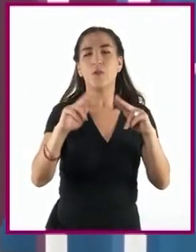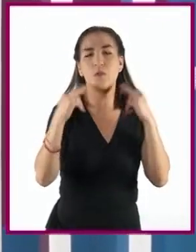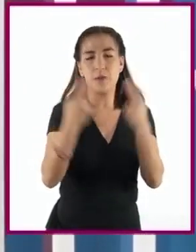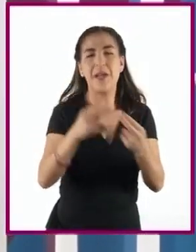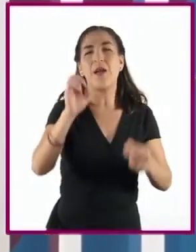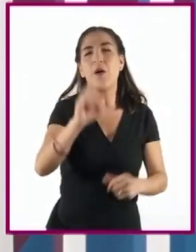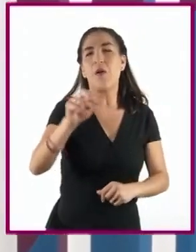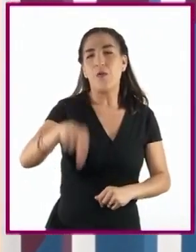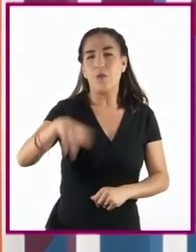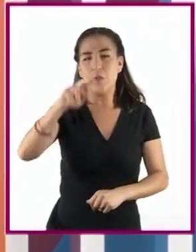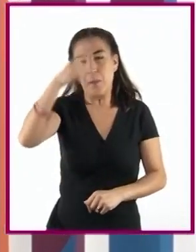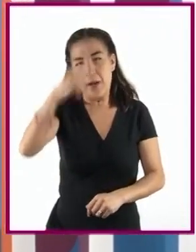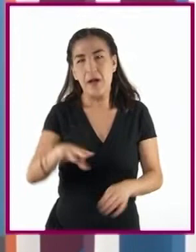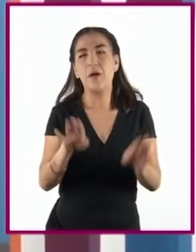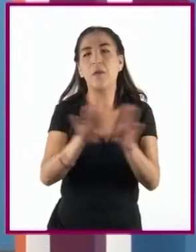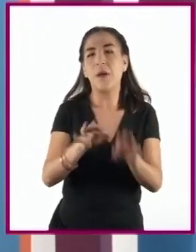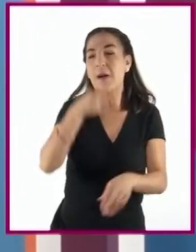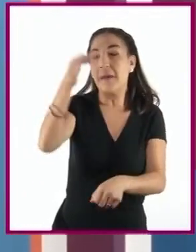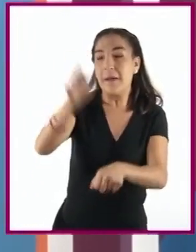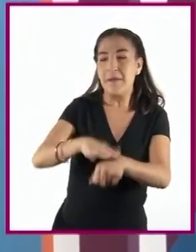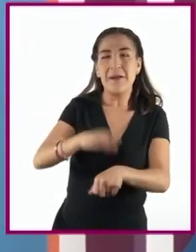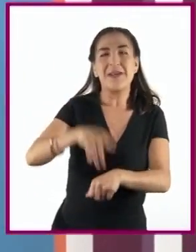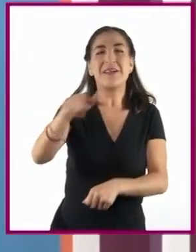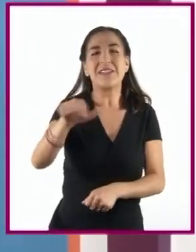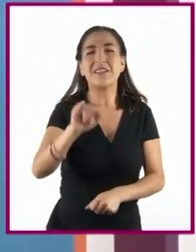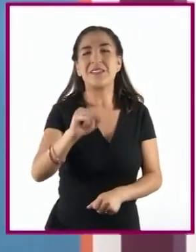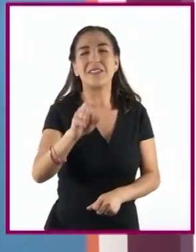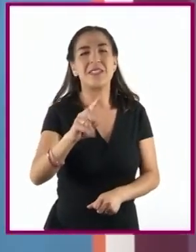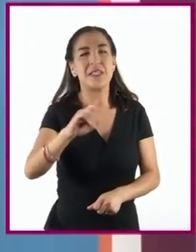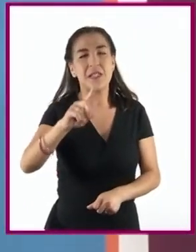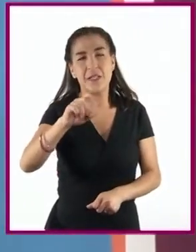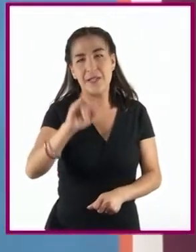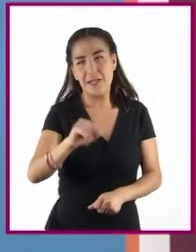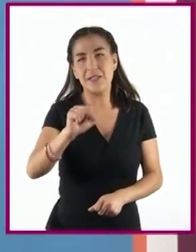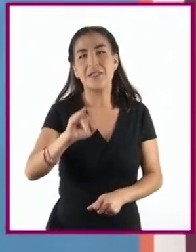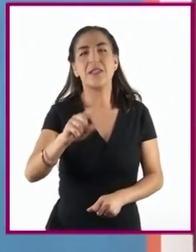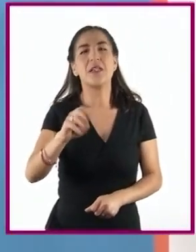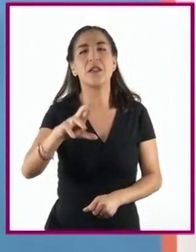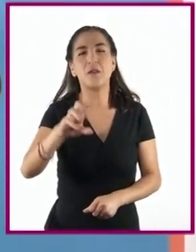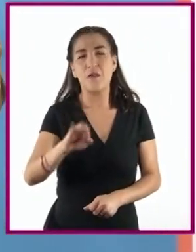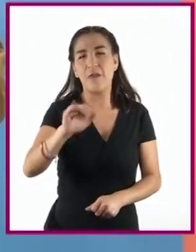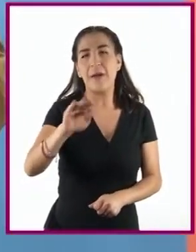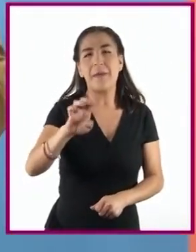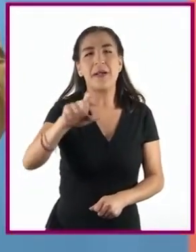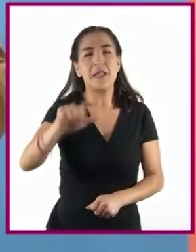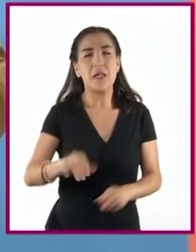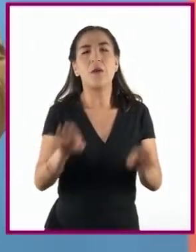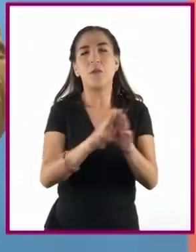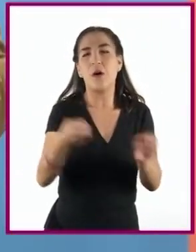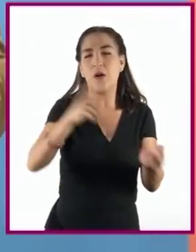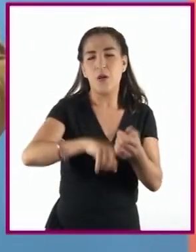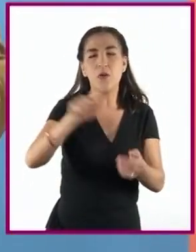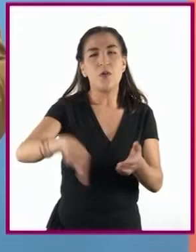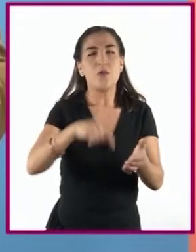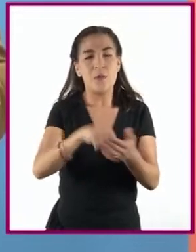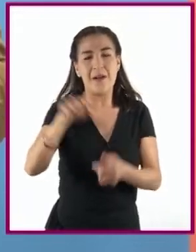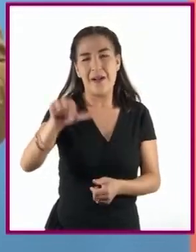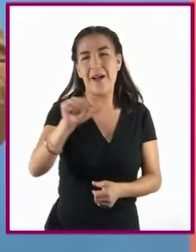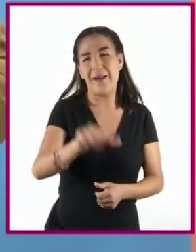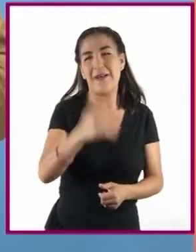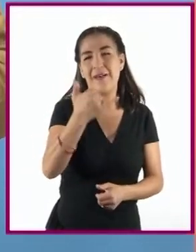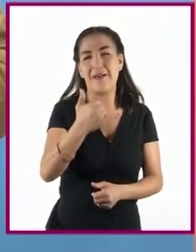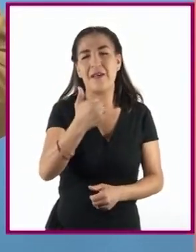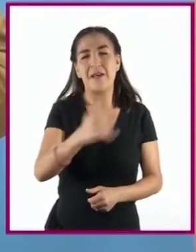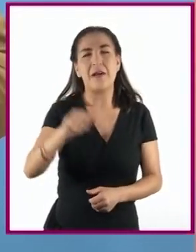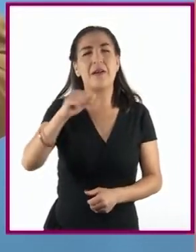y envió al diplomático Isidro Favela como juez en la Corte Internacional de Justicia de La Haya. La década de los